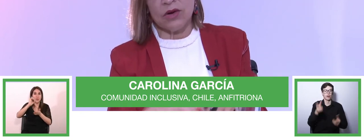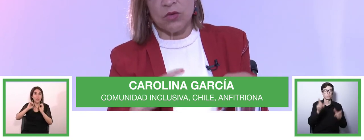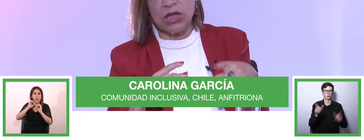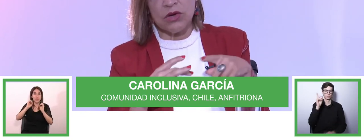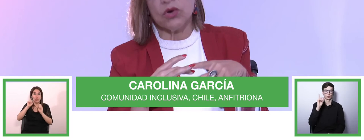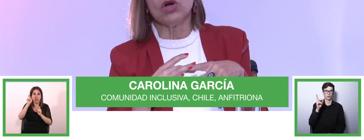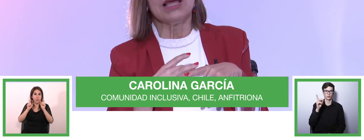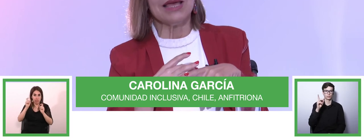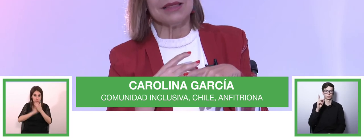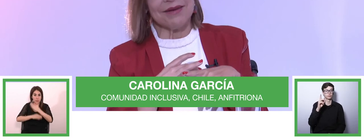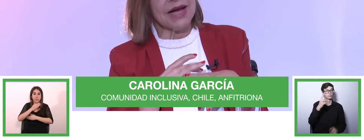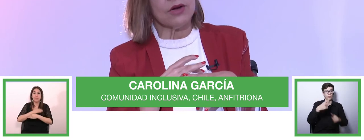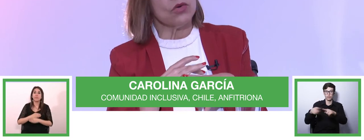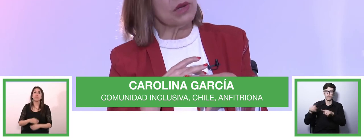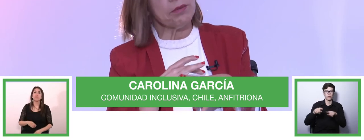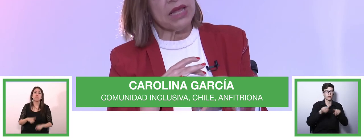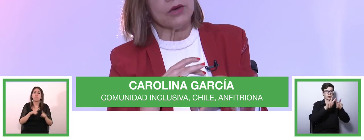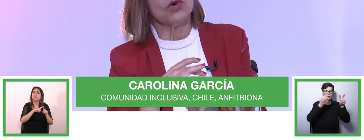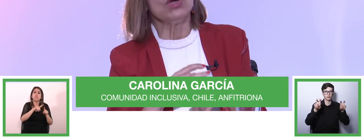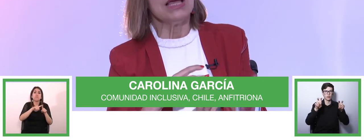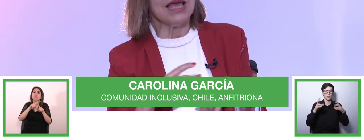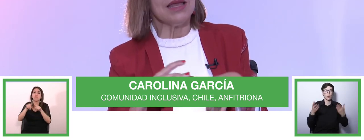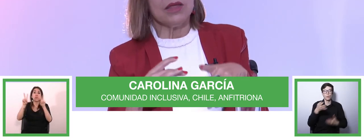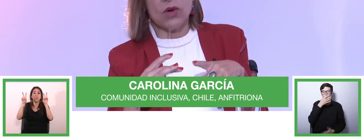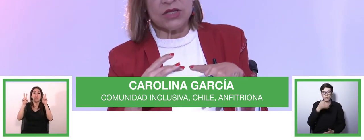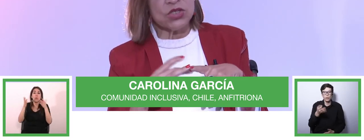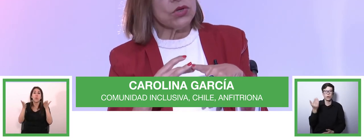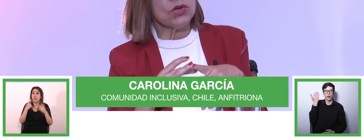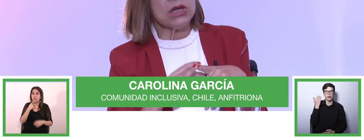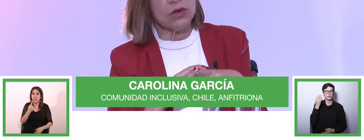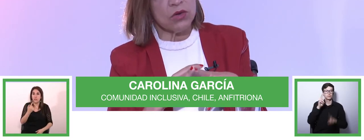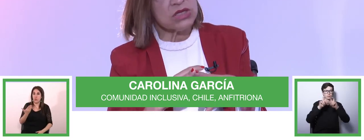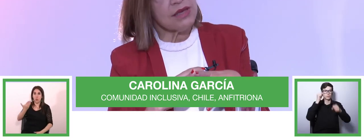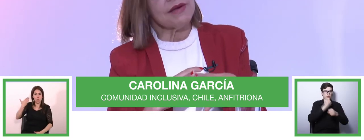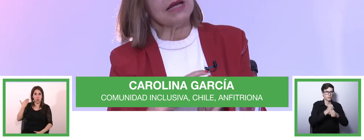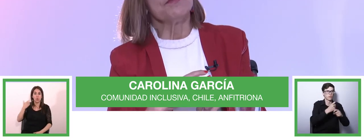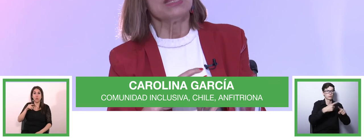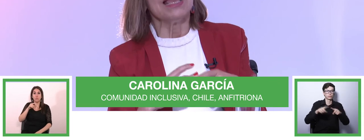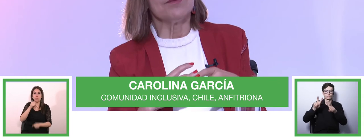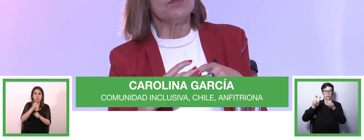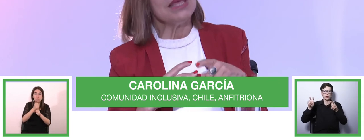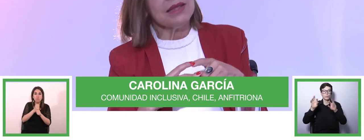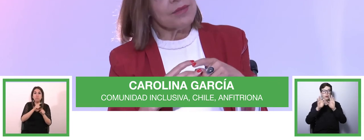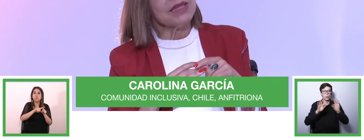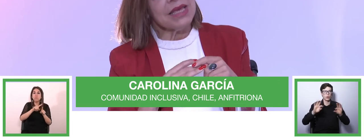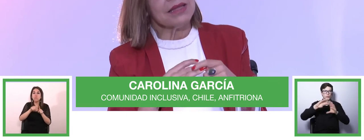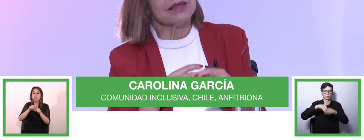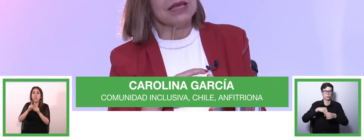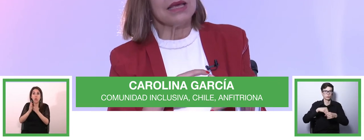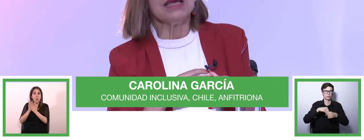pilares como dijo en trabajo o empleo en educación inclusiva en vida